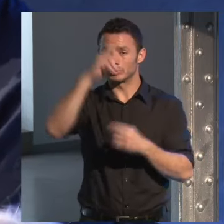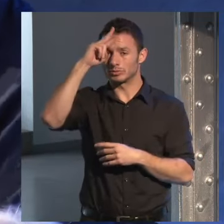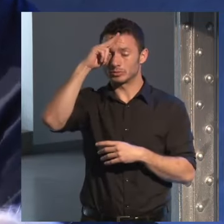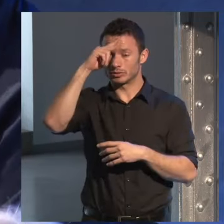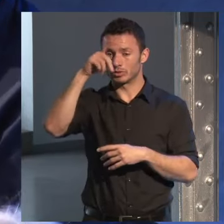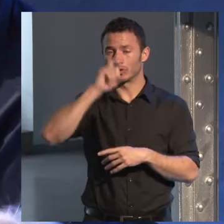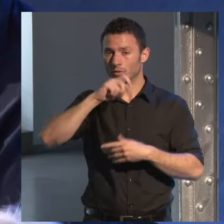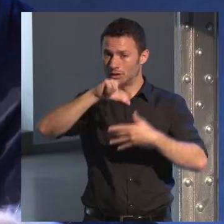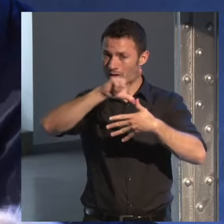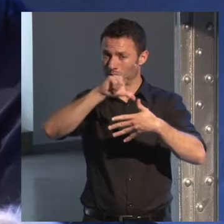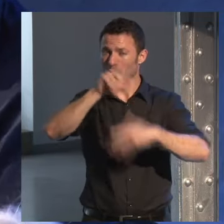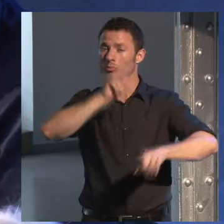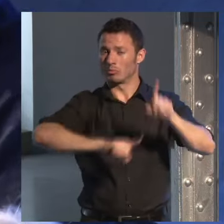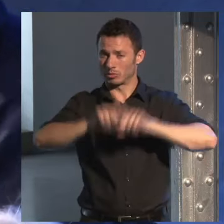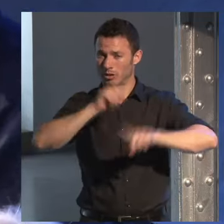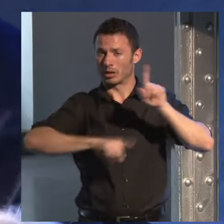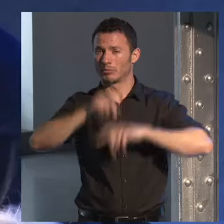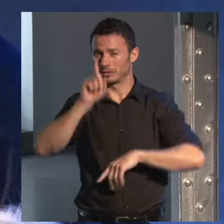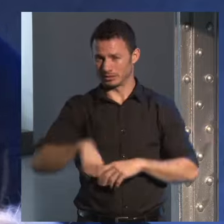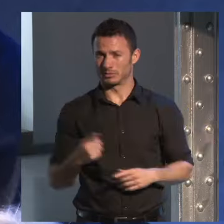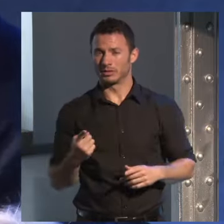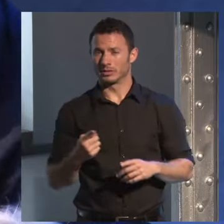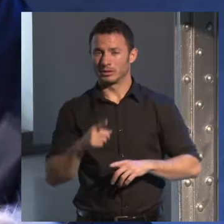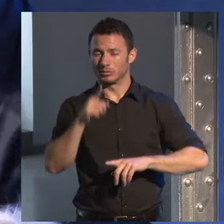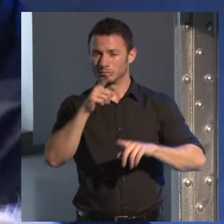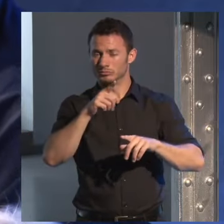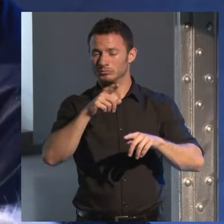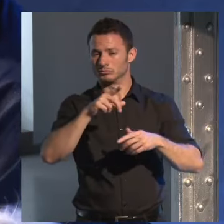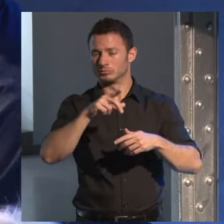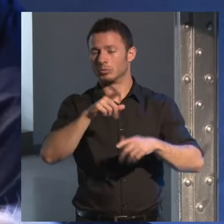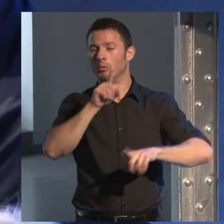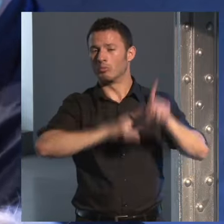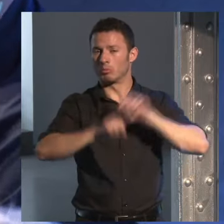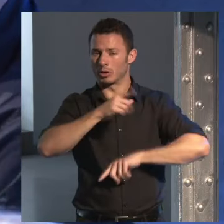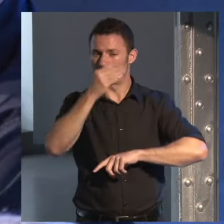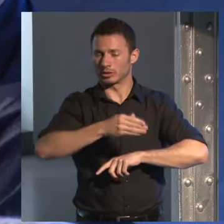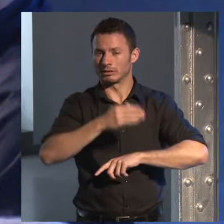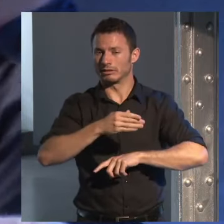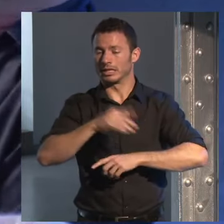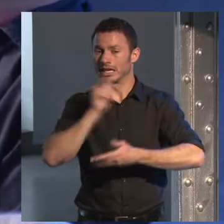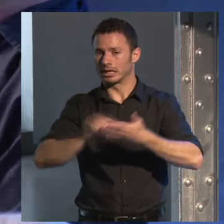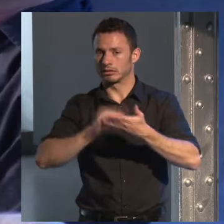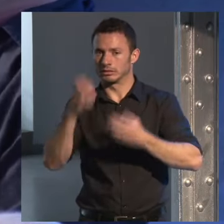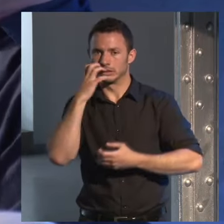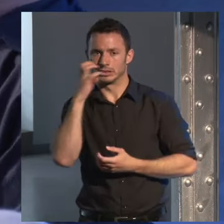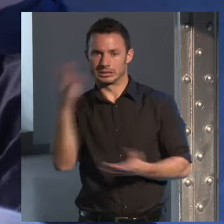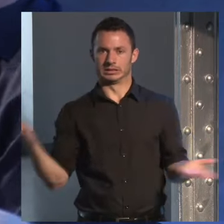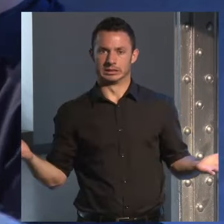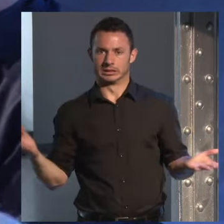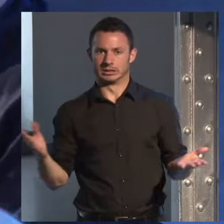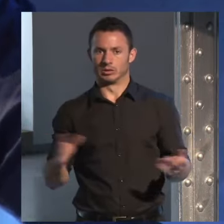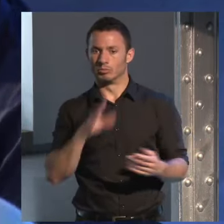Latinoamérica era un problema vamos estaba ahí enraizado de una manera y muchos escritores se quejaban de que incluso antes